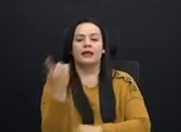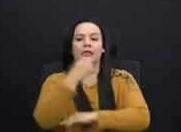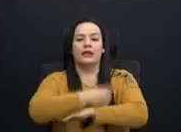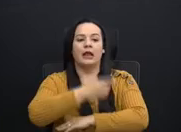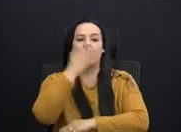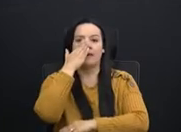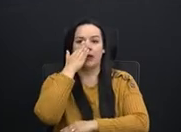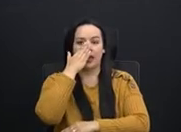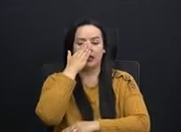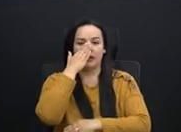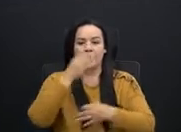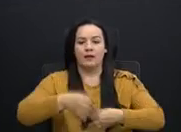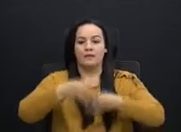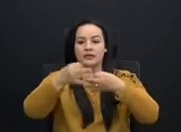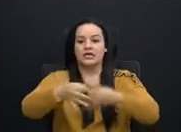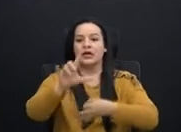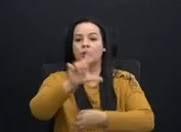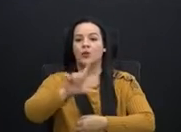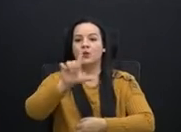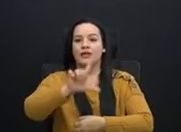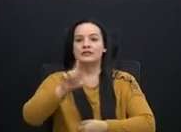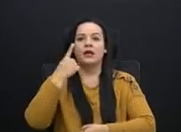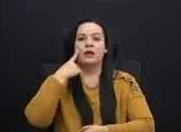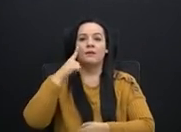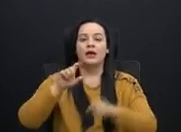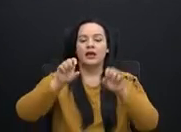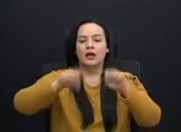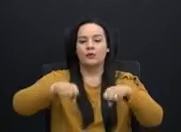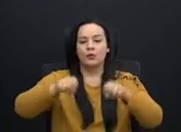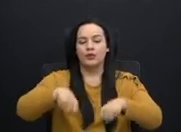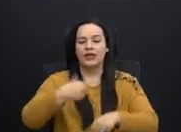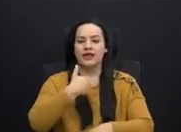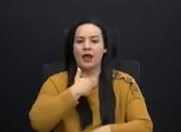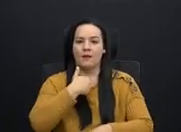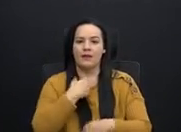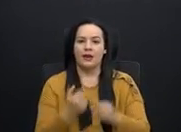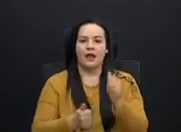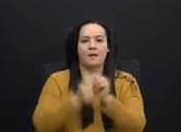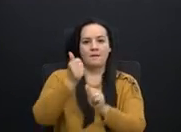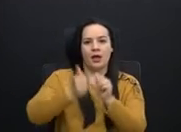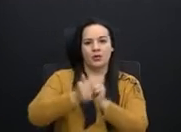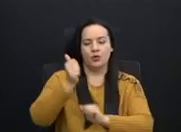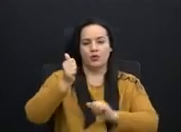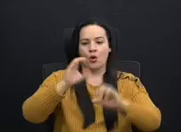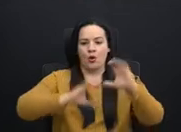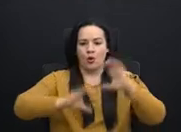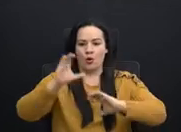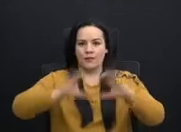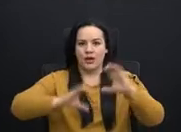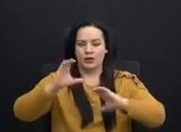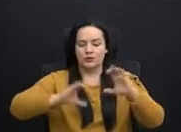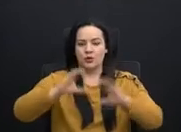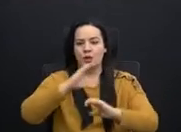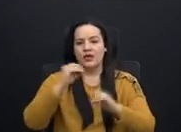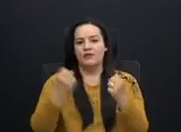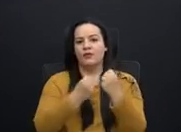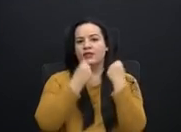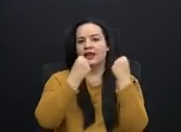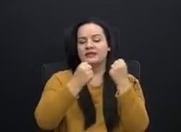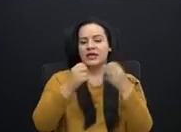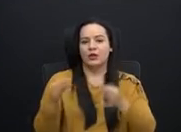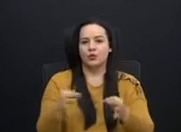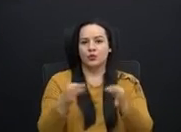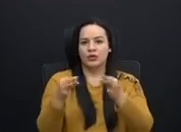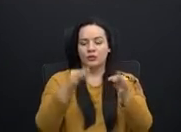Madre pasara el lunes para que pudiera haber mayor comercio y fortalecer el turismo, diputado